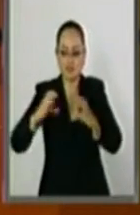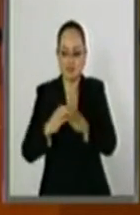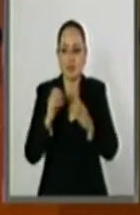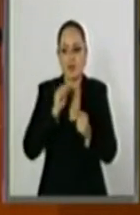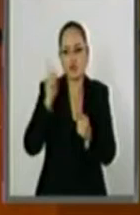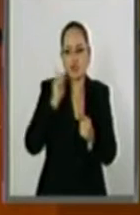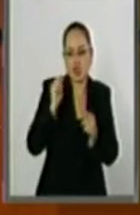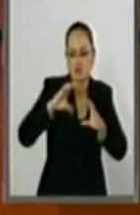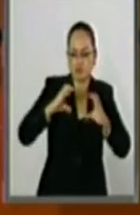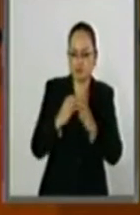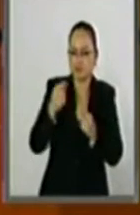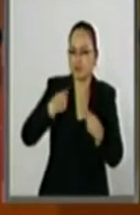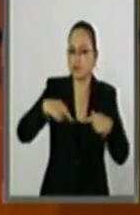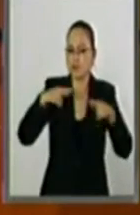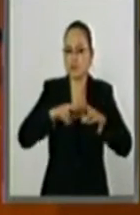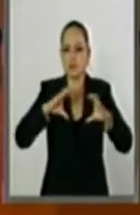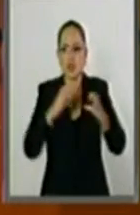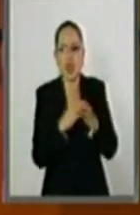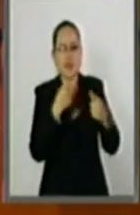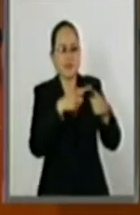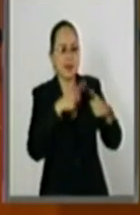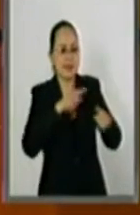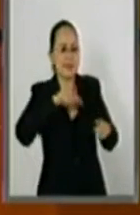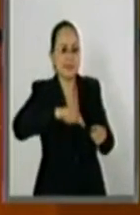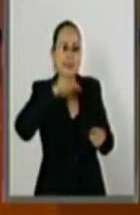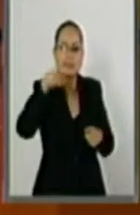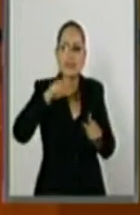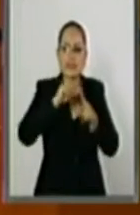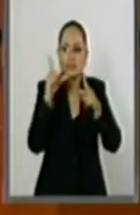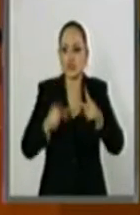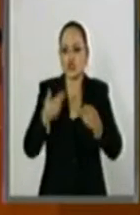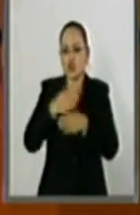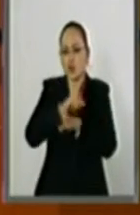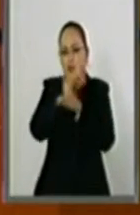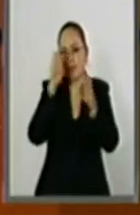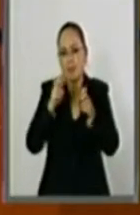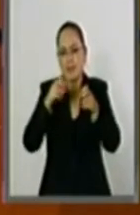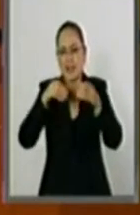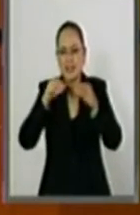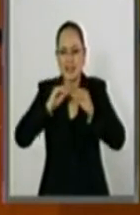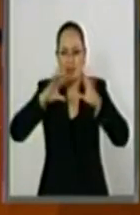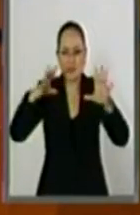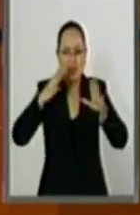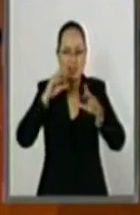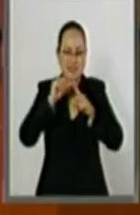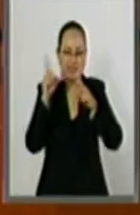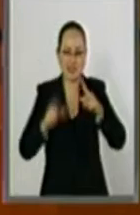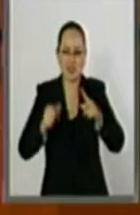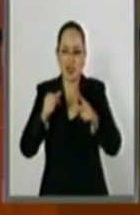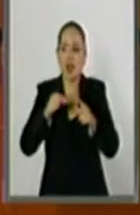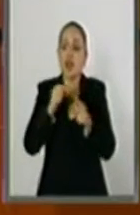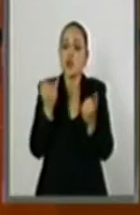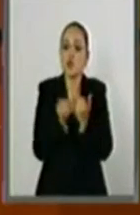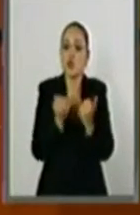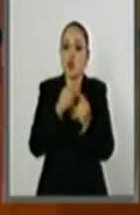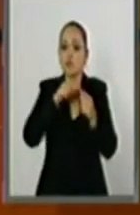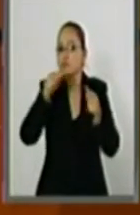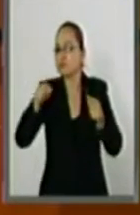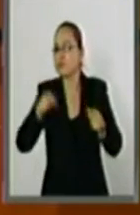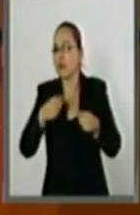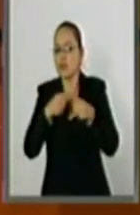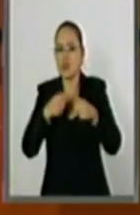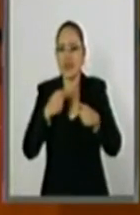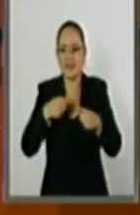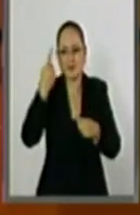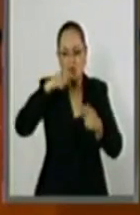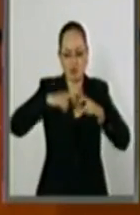académicos, así como representantes de los órganos garantes en materia de transparencia nacional y locales en diferentes meses